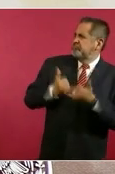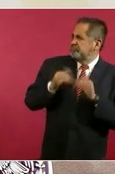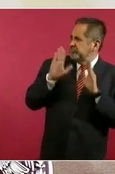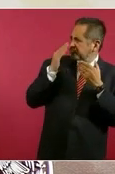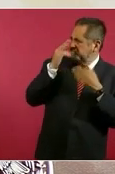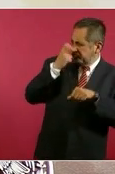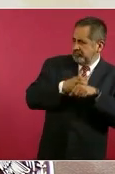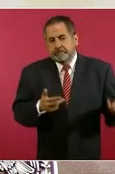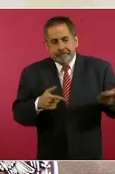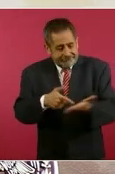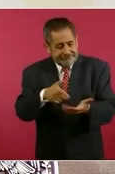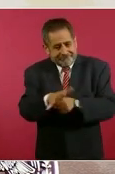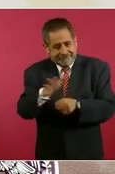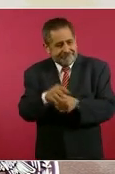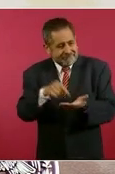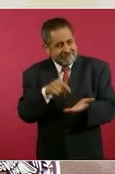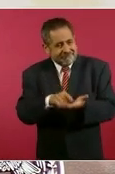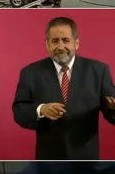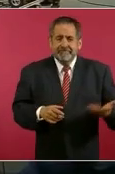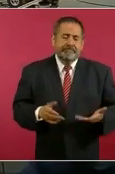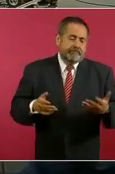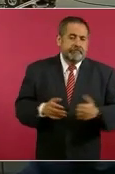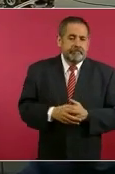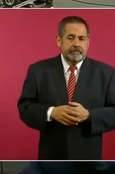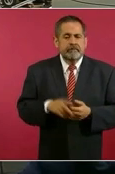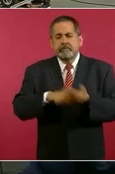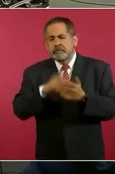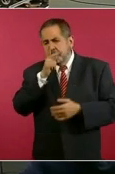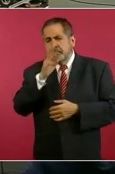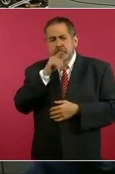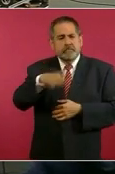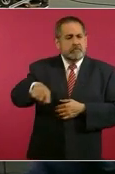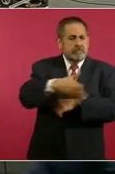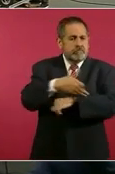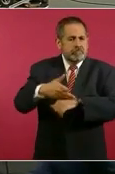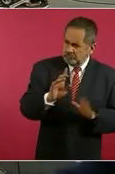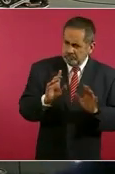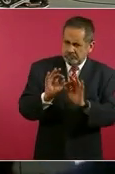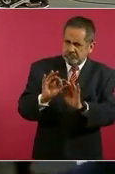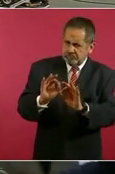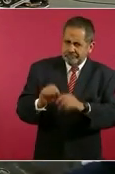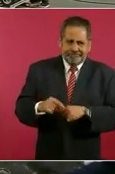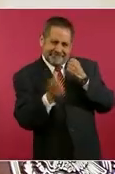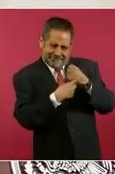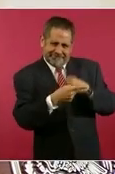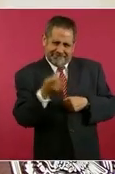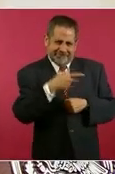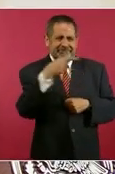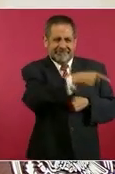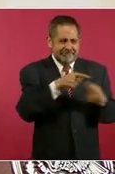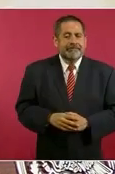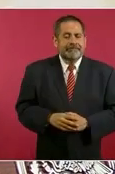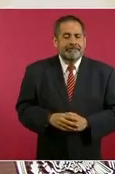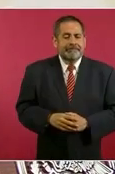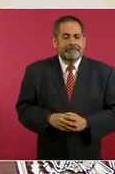no entienden razones. Y no me refiero a los padres y a los jóvenes. No, me refiero a adversarios